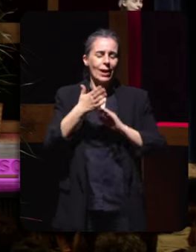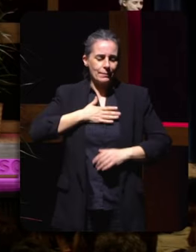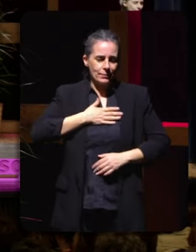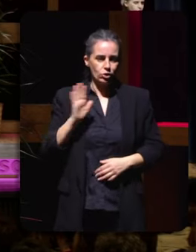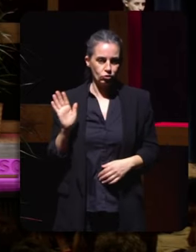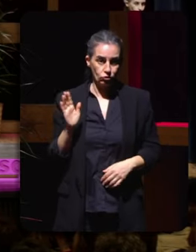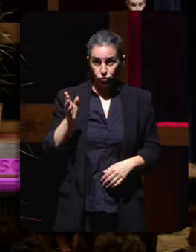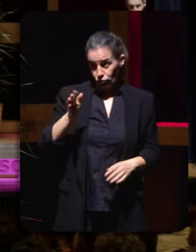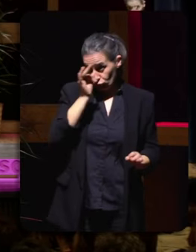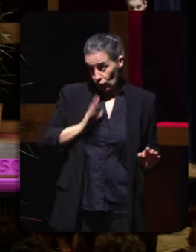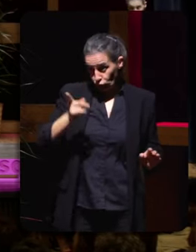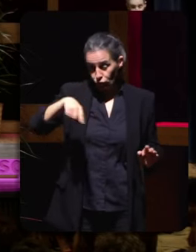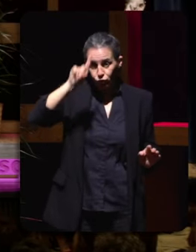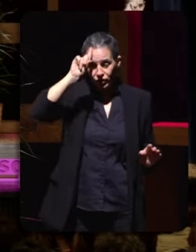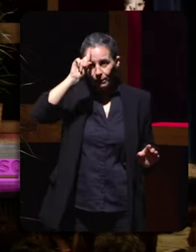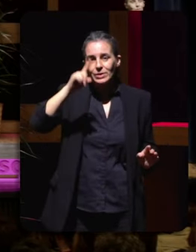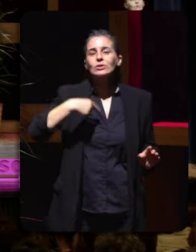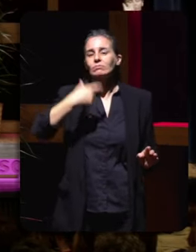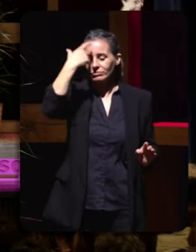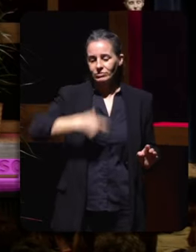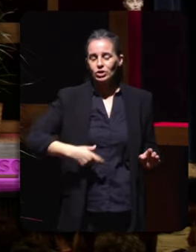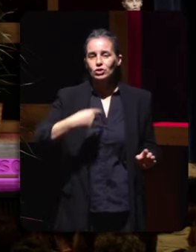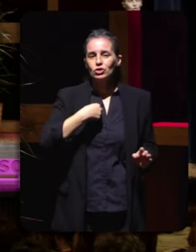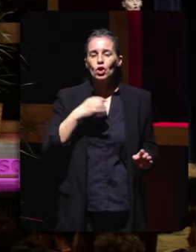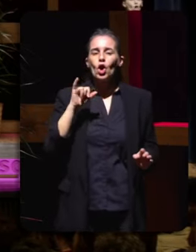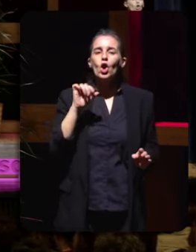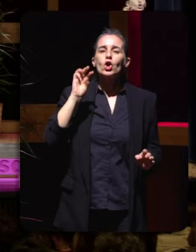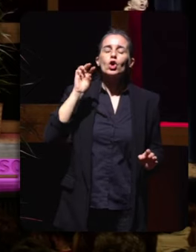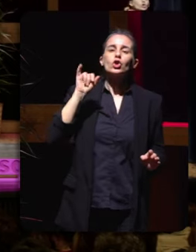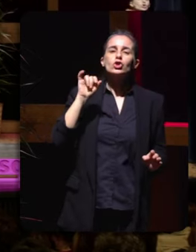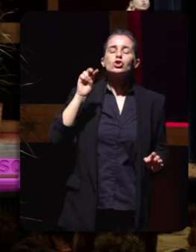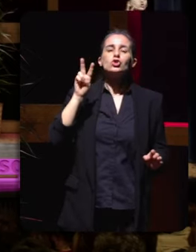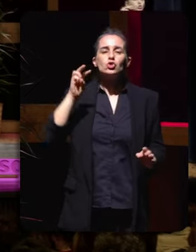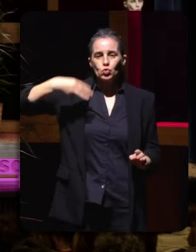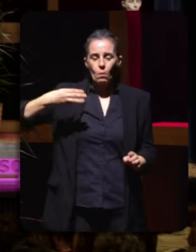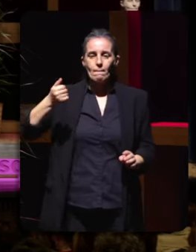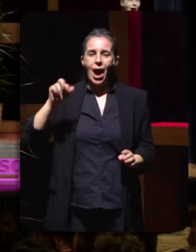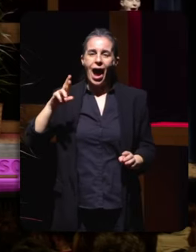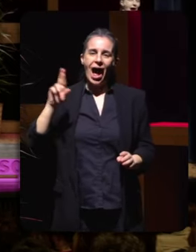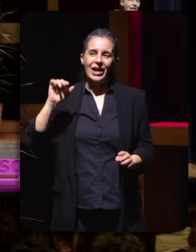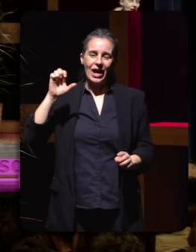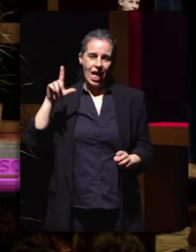pois si non sabíais que si que soy Jung Barrera e si esto é la ventana vamos allá